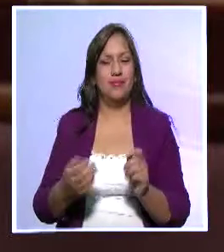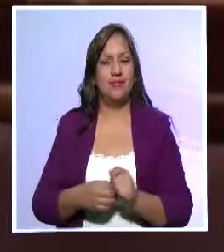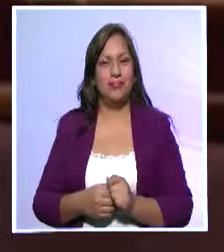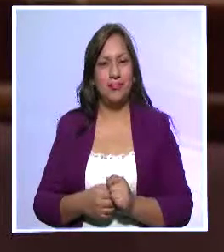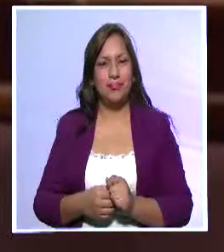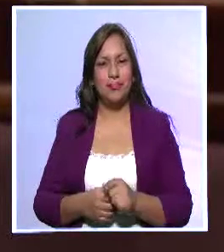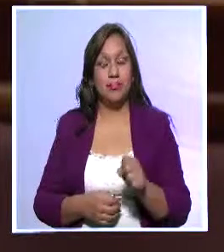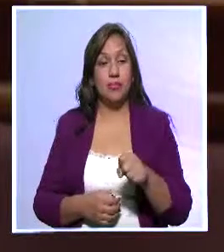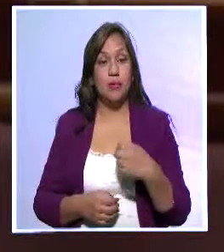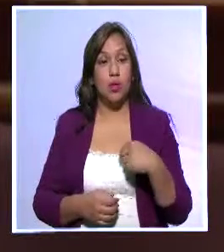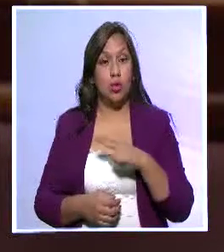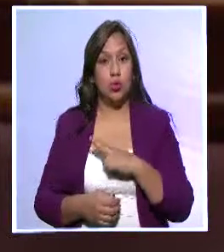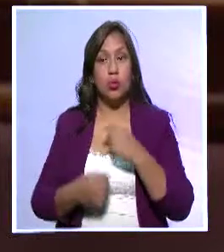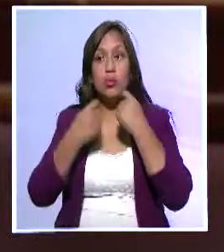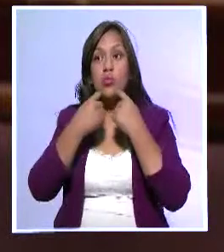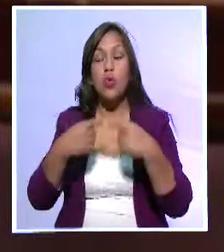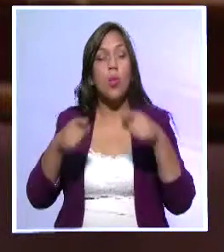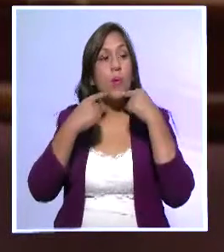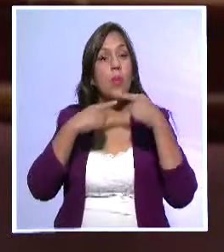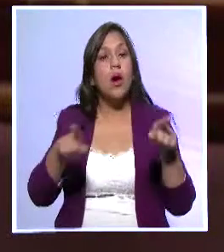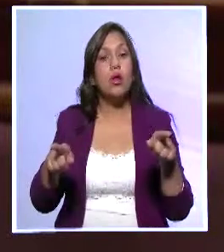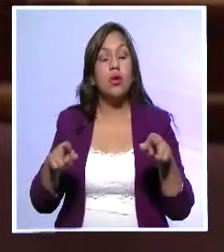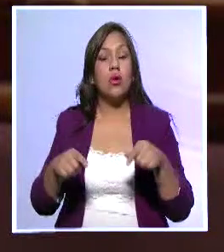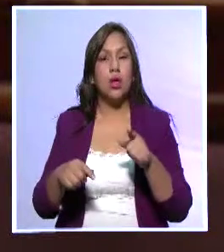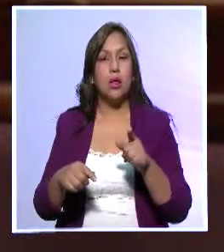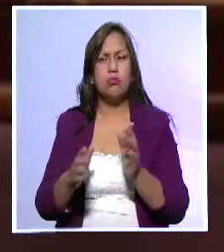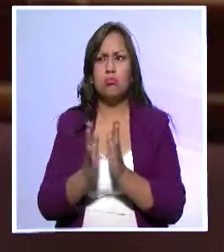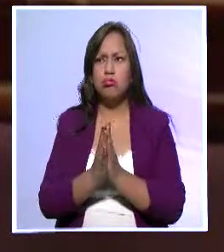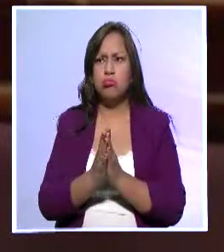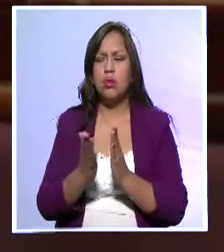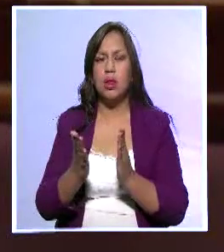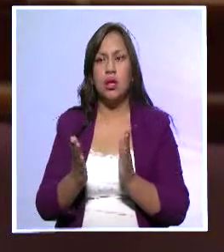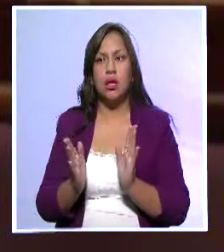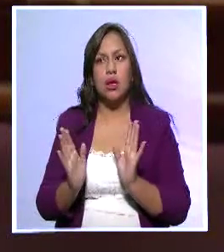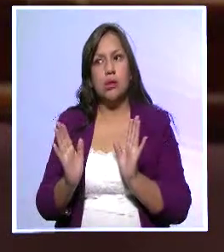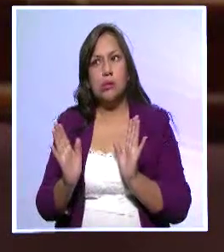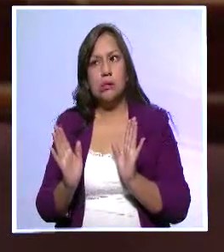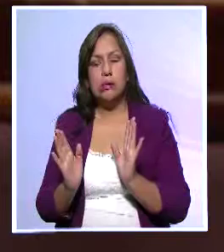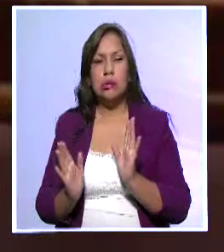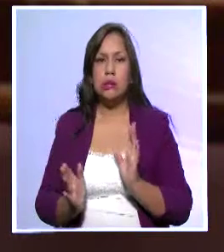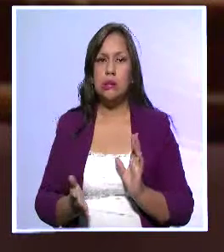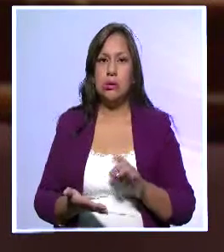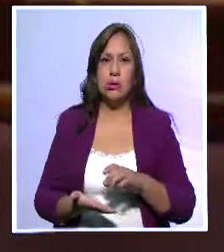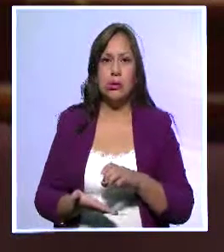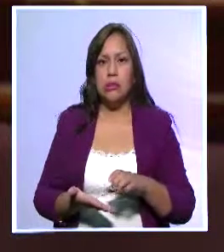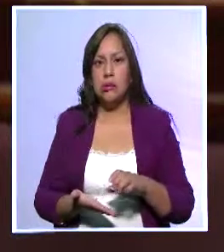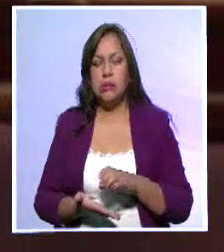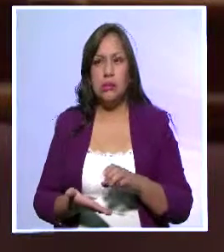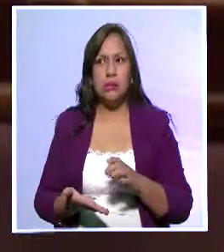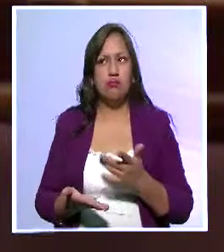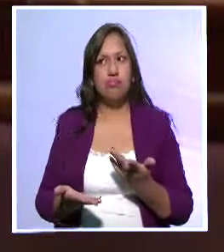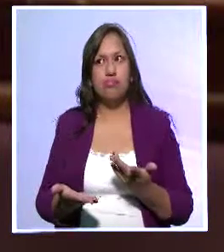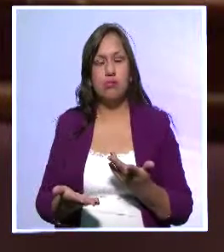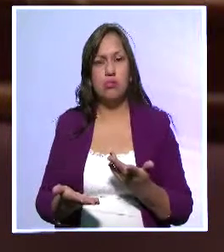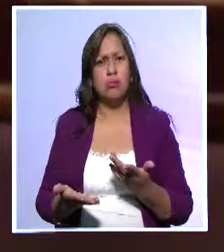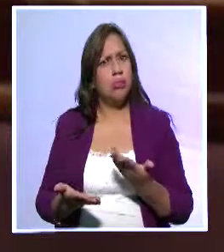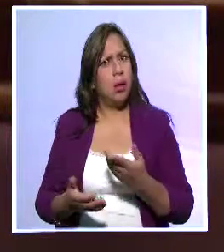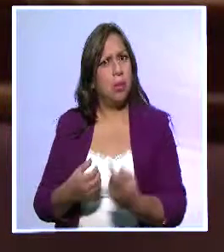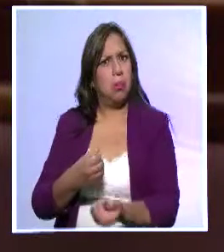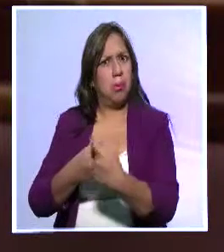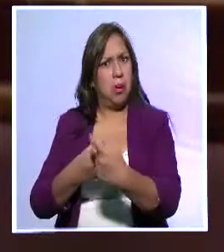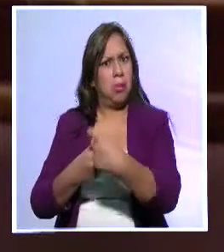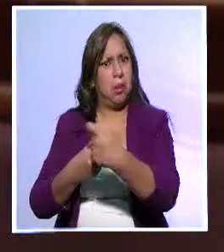Nosotros hicimos una convocatoria en inicio con una expectativa un poquito timorata, pero resultó que tuvimos alrededor de 200